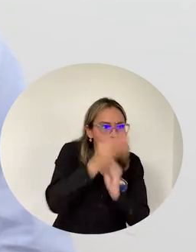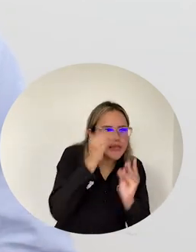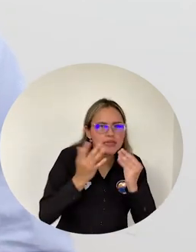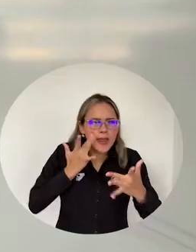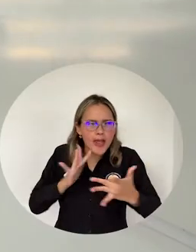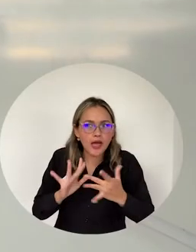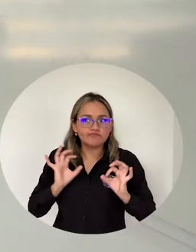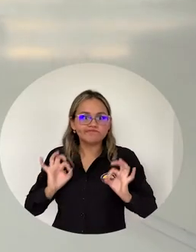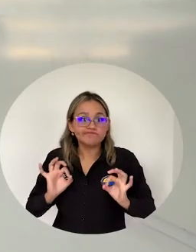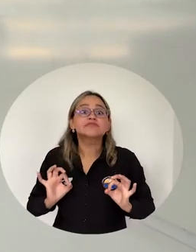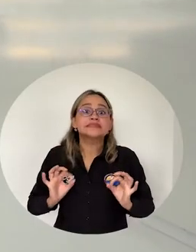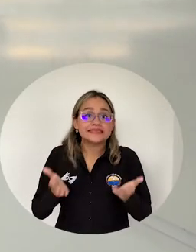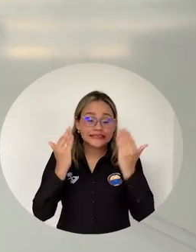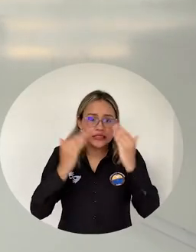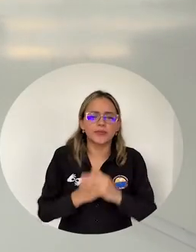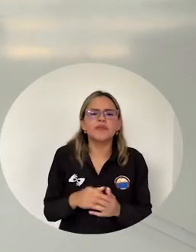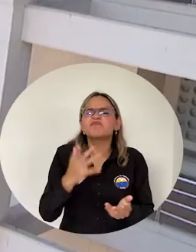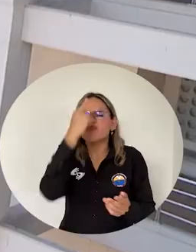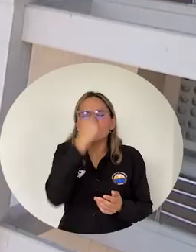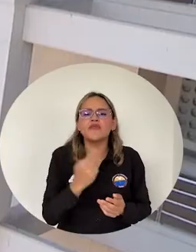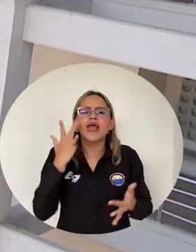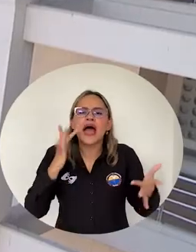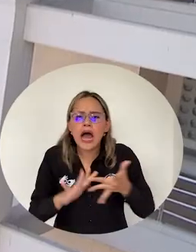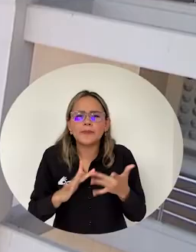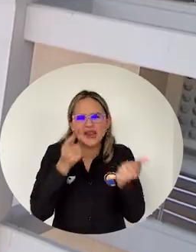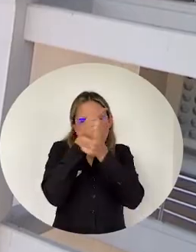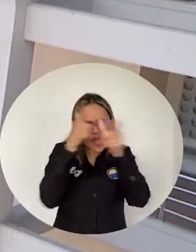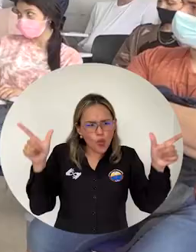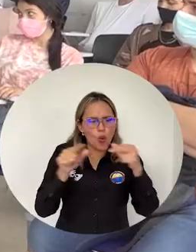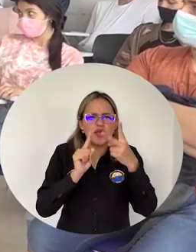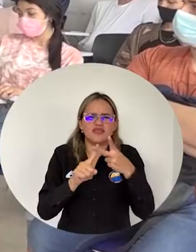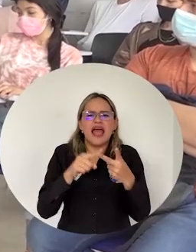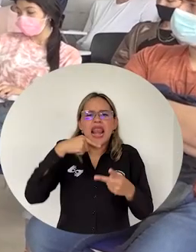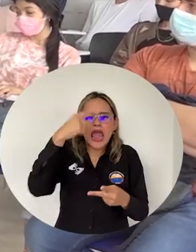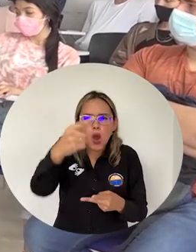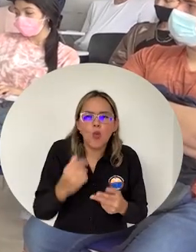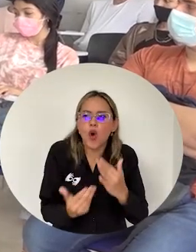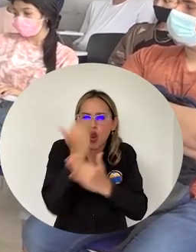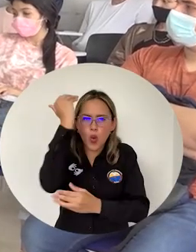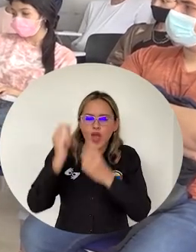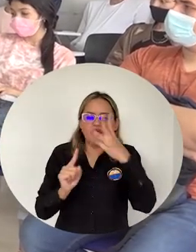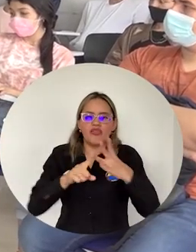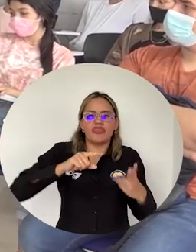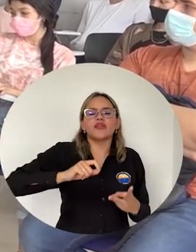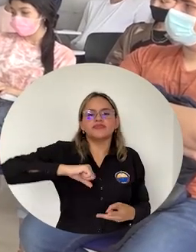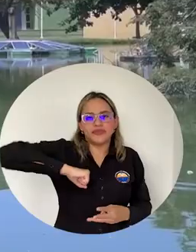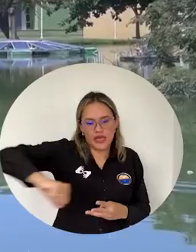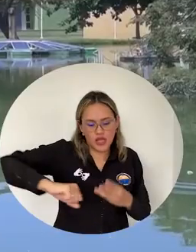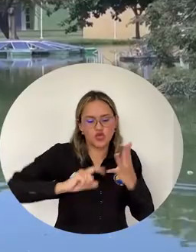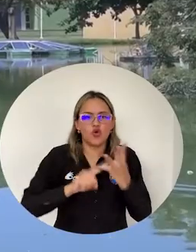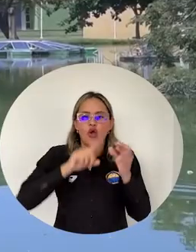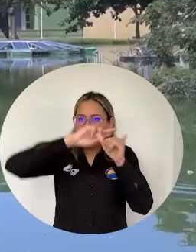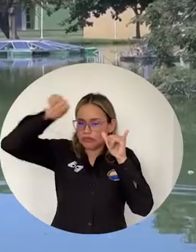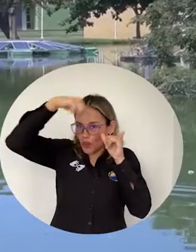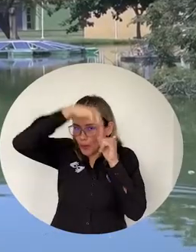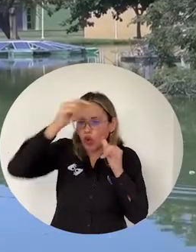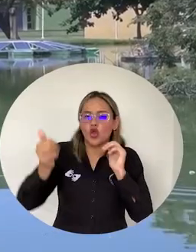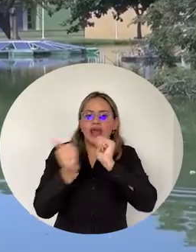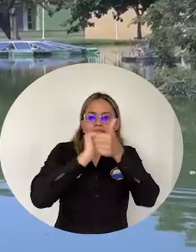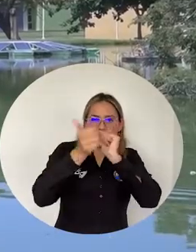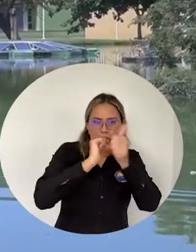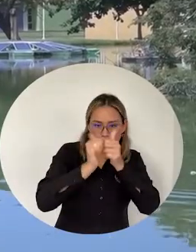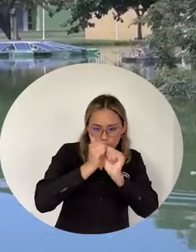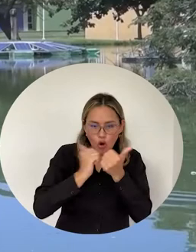En esta ocasión Se buscan perfiles En las áreas De lingüística Y afines Lenguas modernas Derecho Antropología